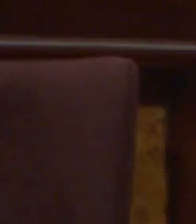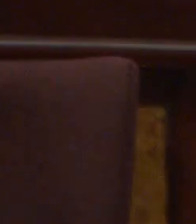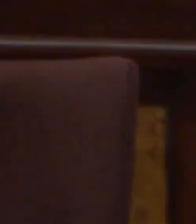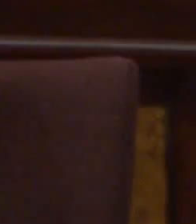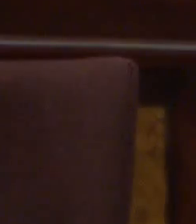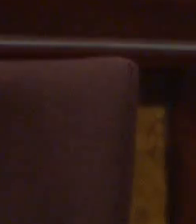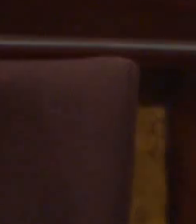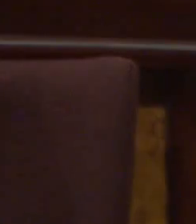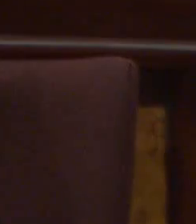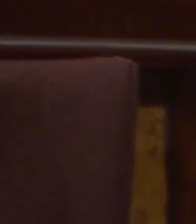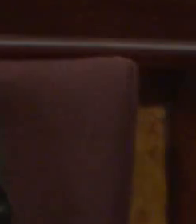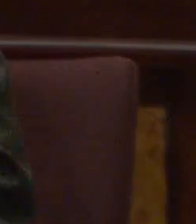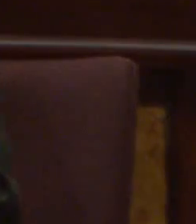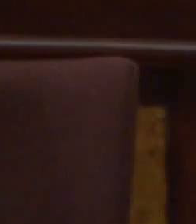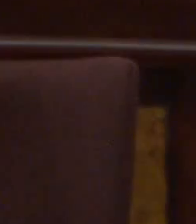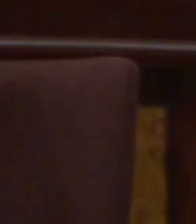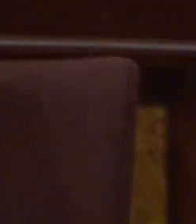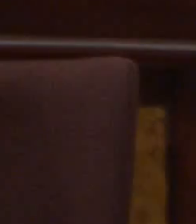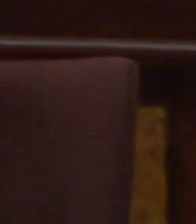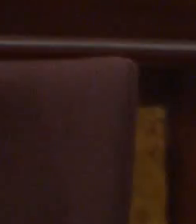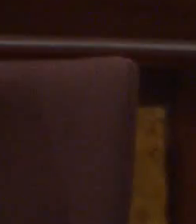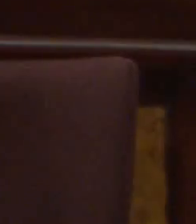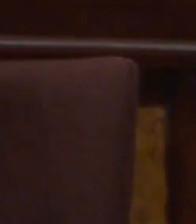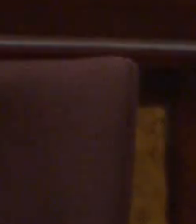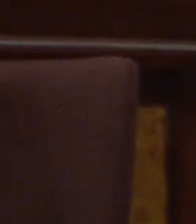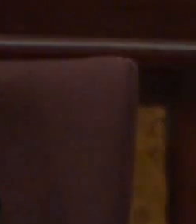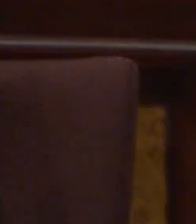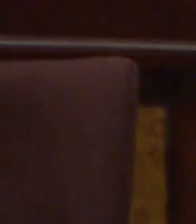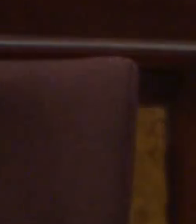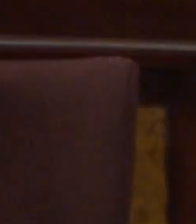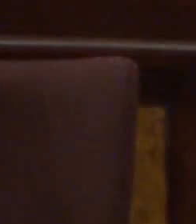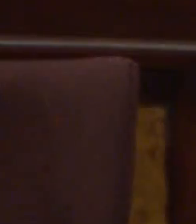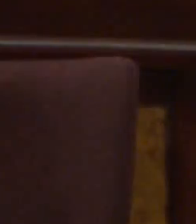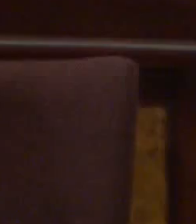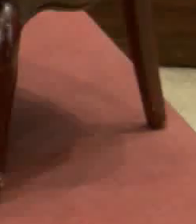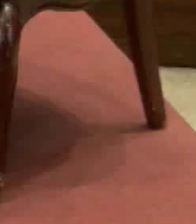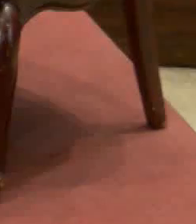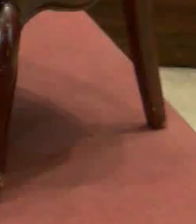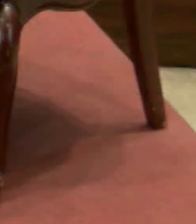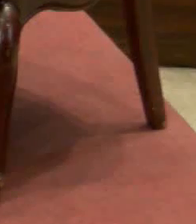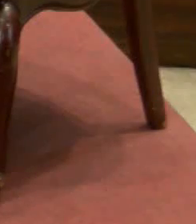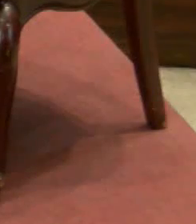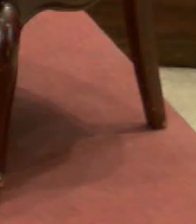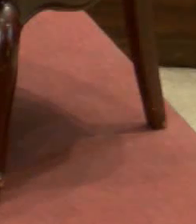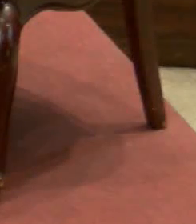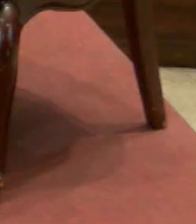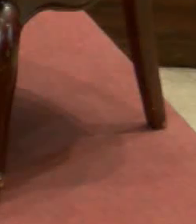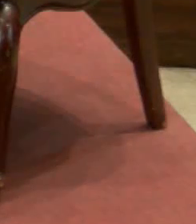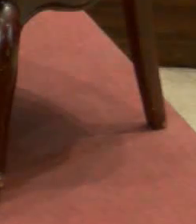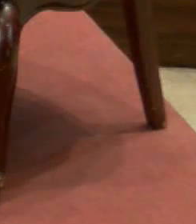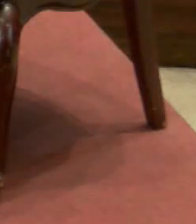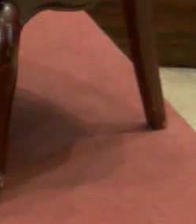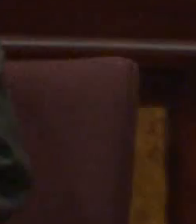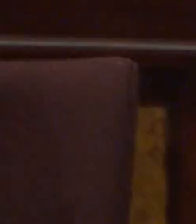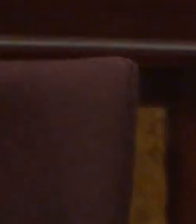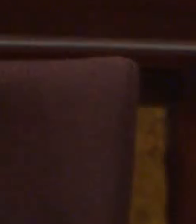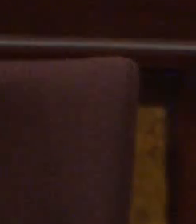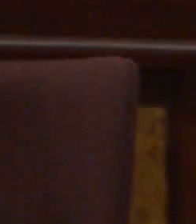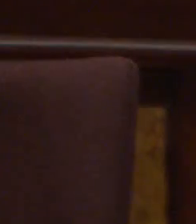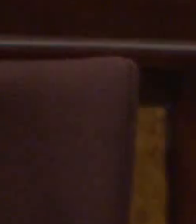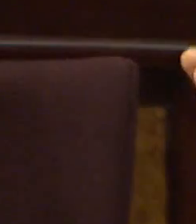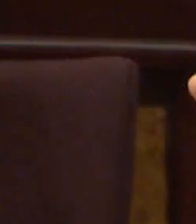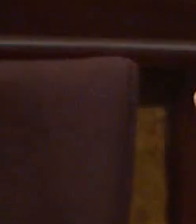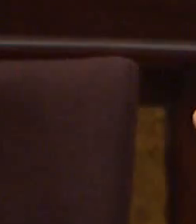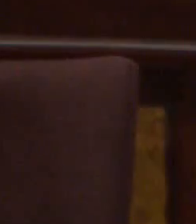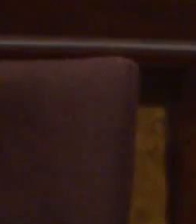a ser actores políticos desde los trabajadores como organización social. Aunque no participen en las elecciones de 2017. No, es posible que sí lo